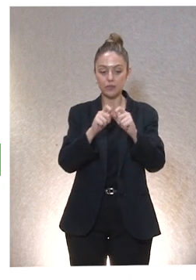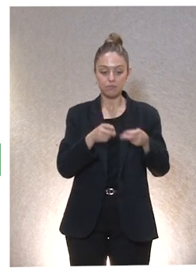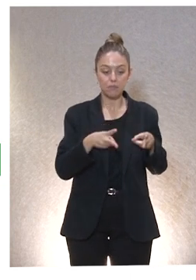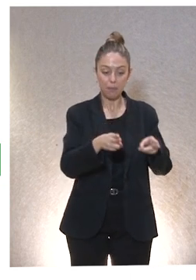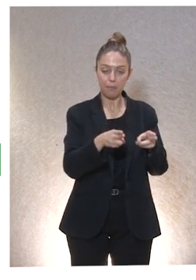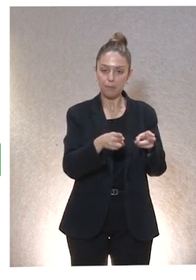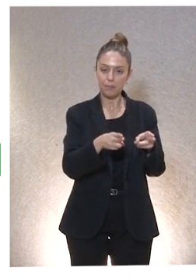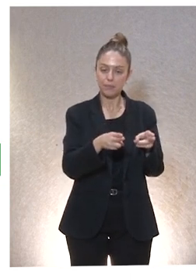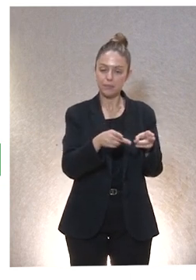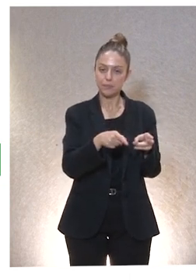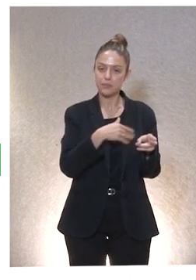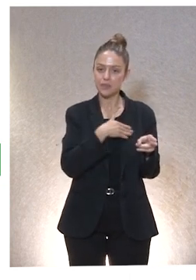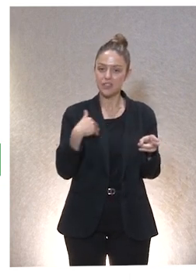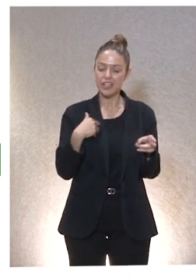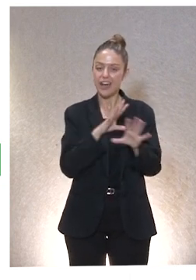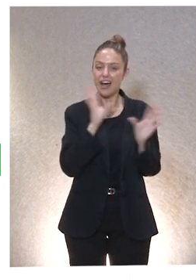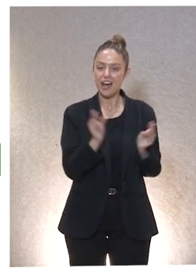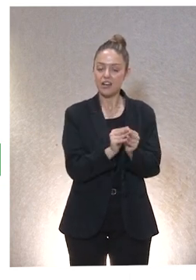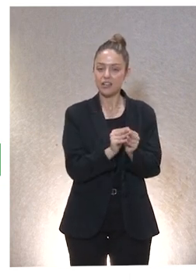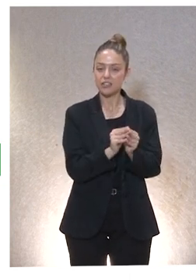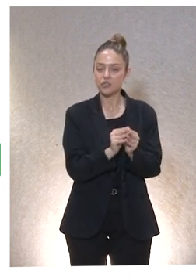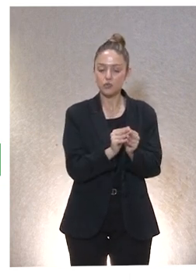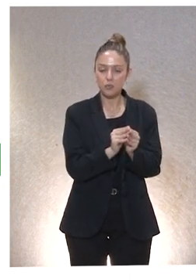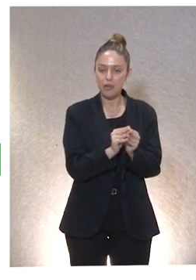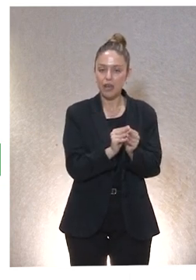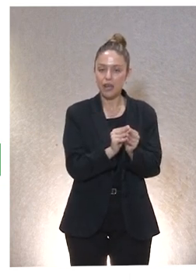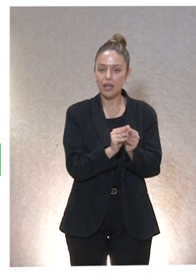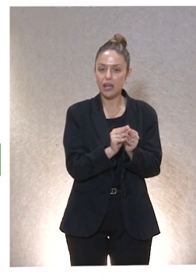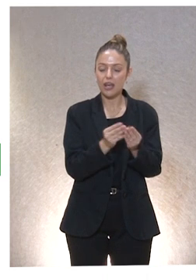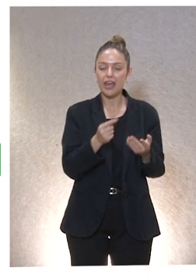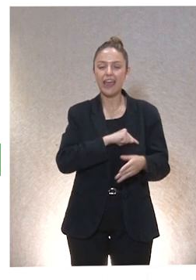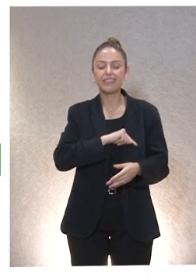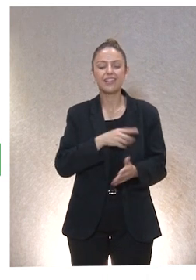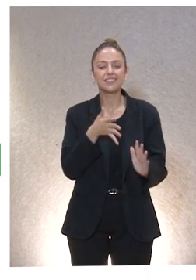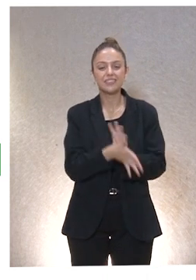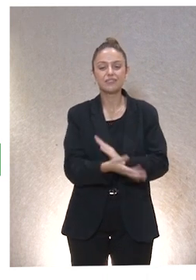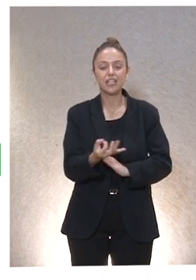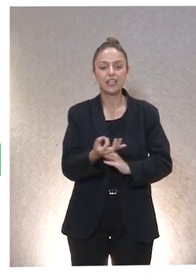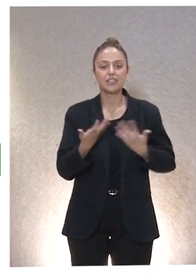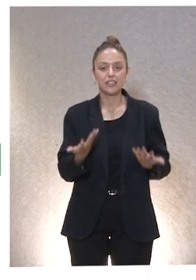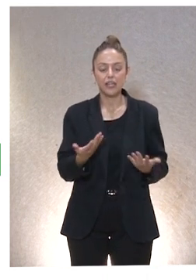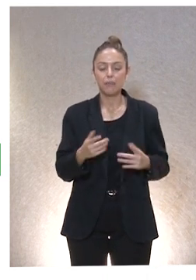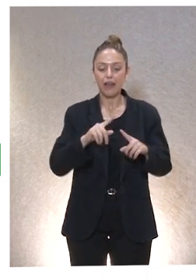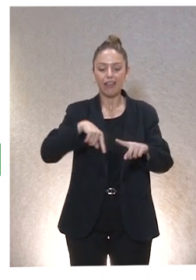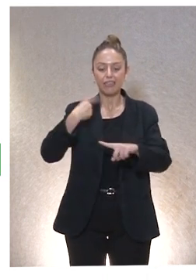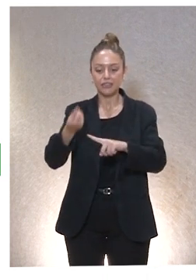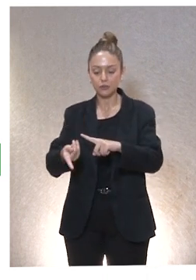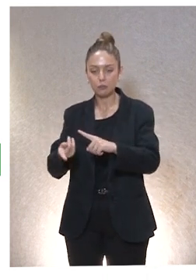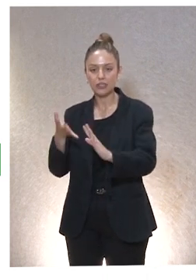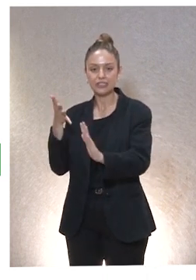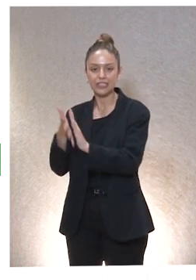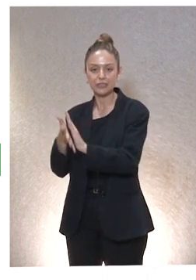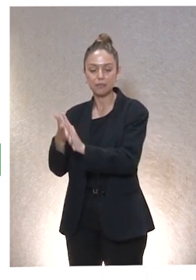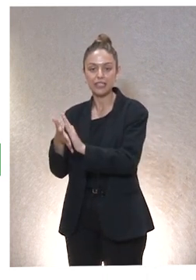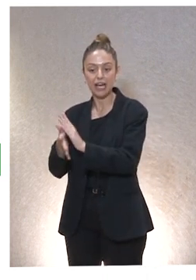primera parte resumía muy sintéticamente qué es eso de la Ética, para poder decir después que la